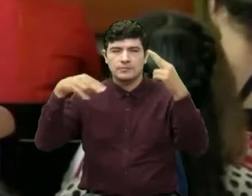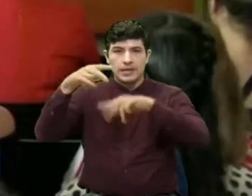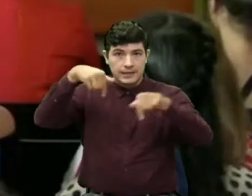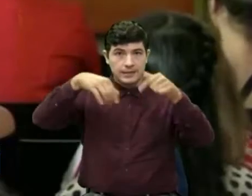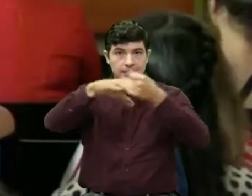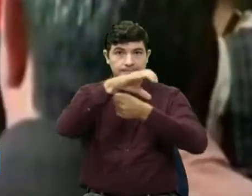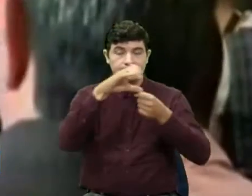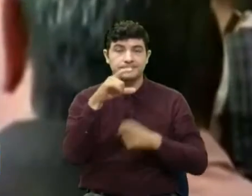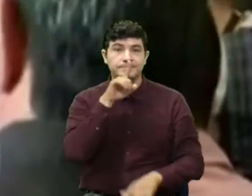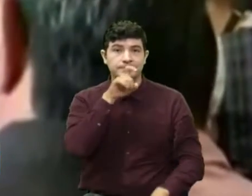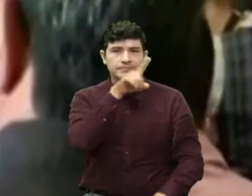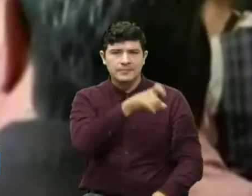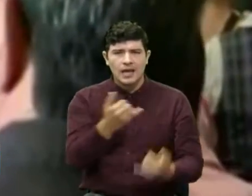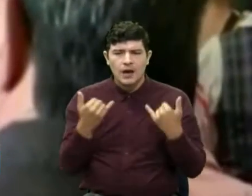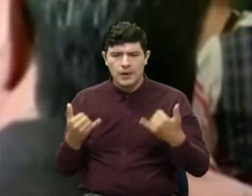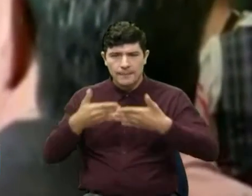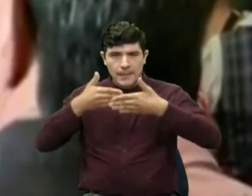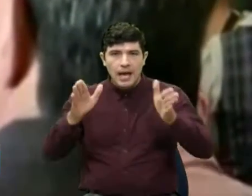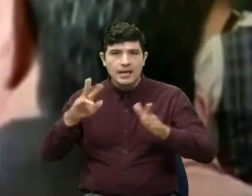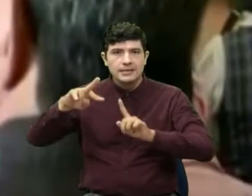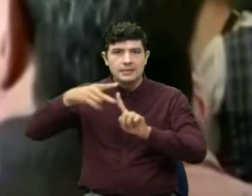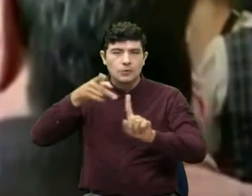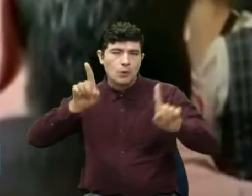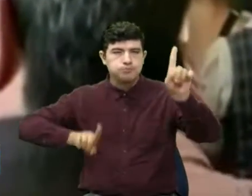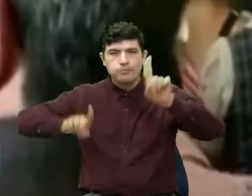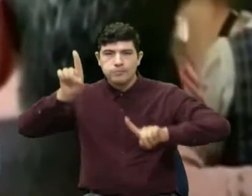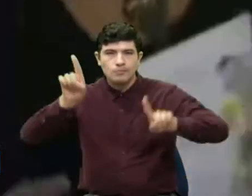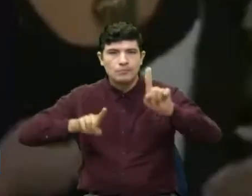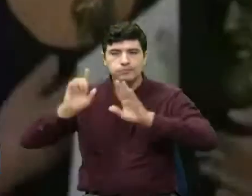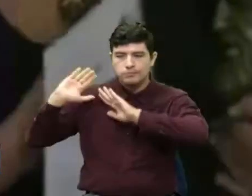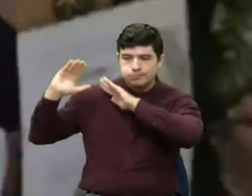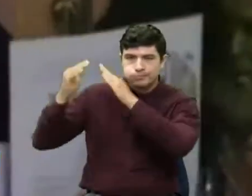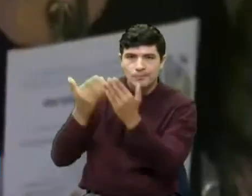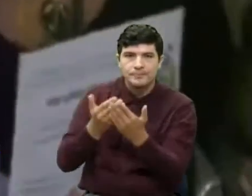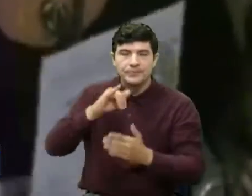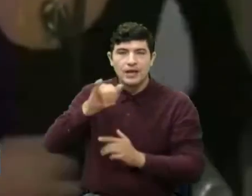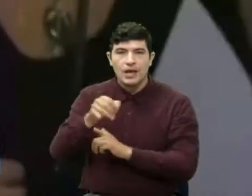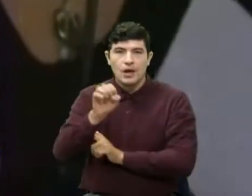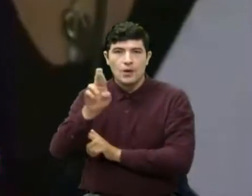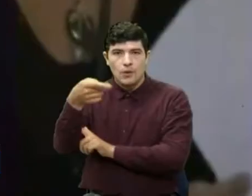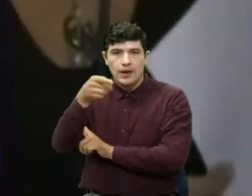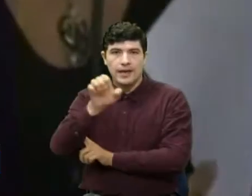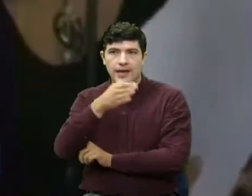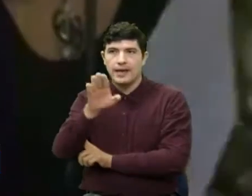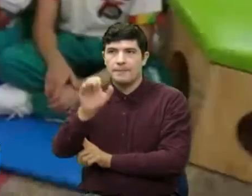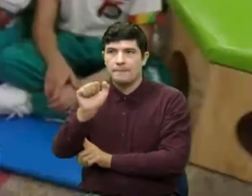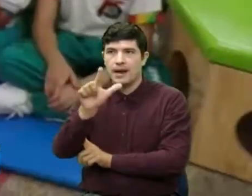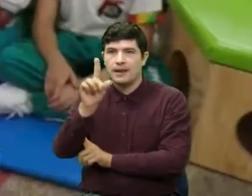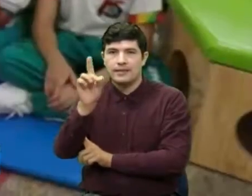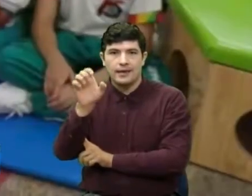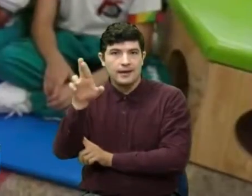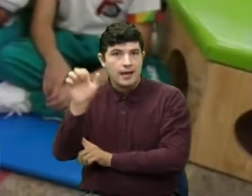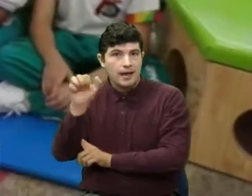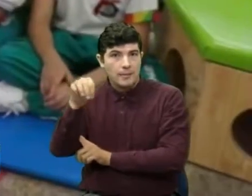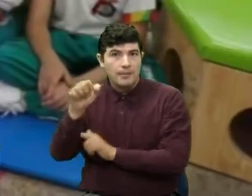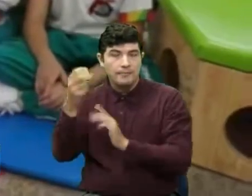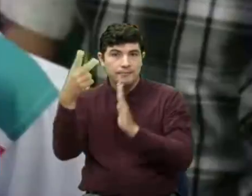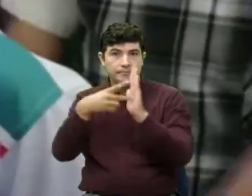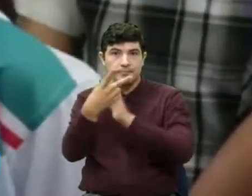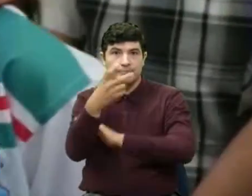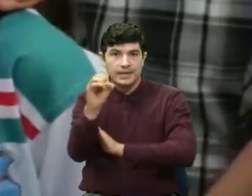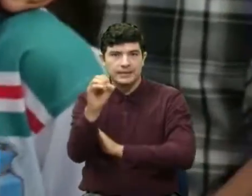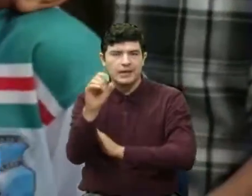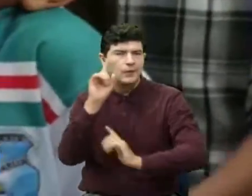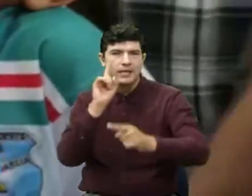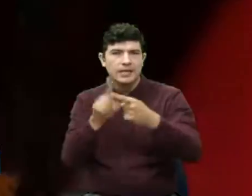de Bucaramanga dio apertura al segundo concurso de literatura Jorge Valderrama Restrepo 2020 con el objetivo de fomentar